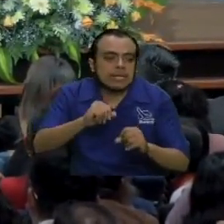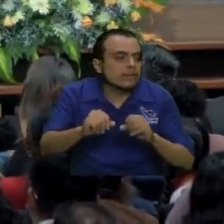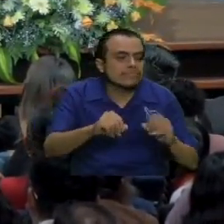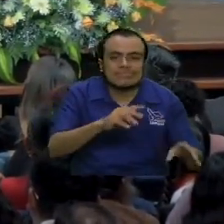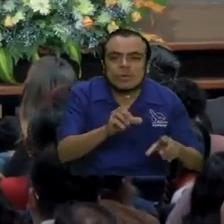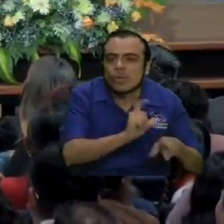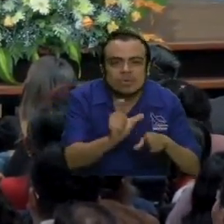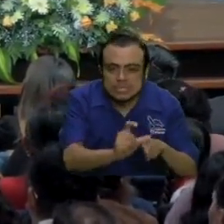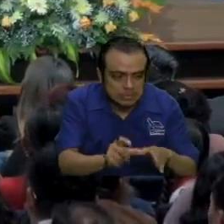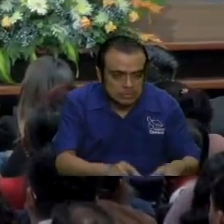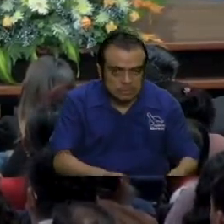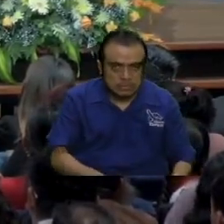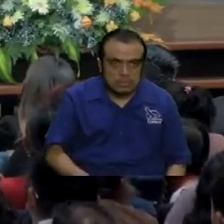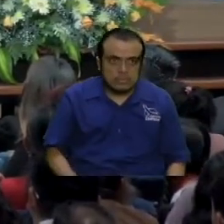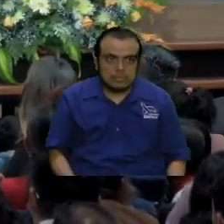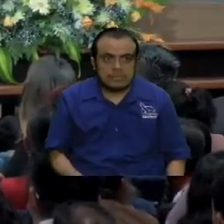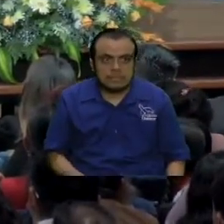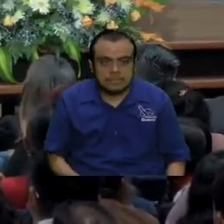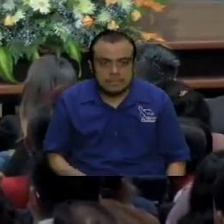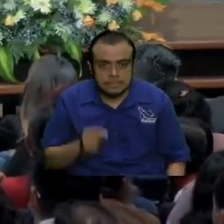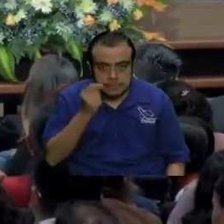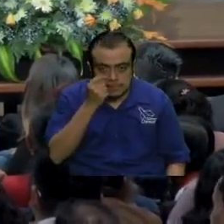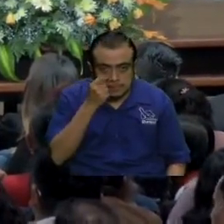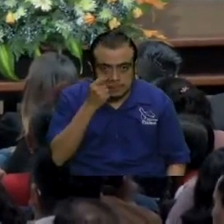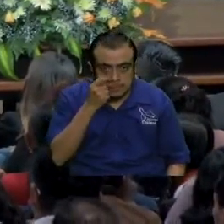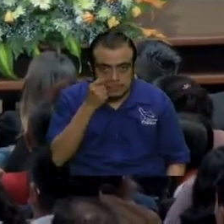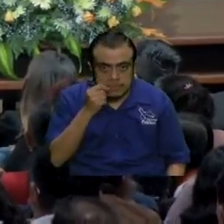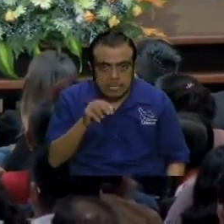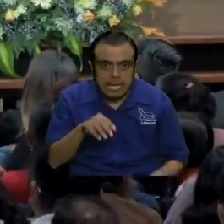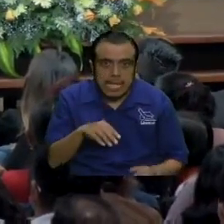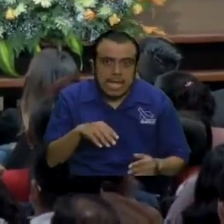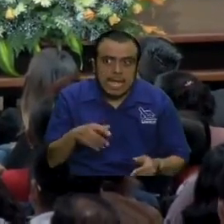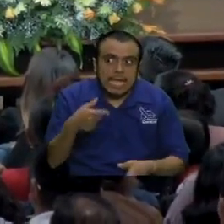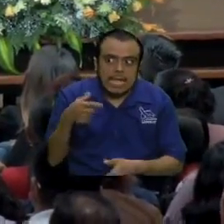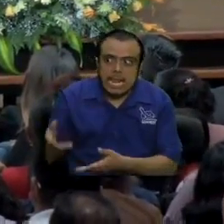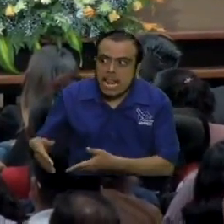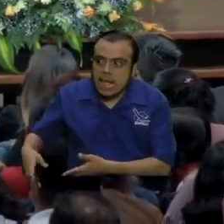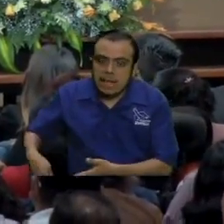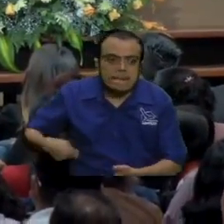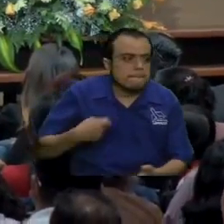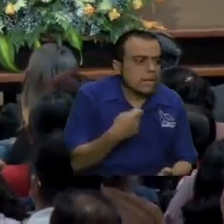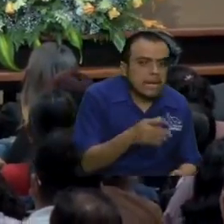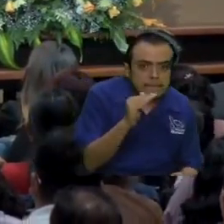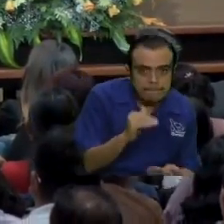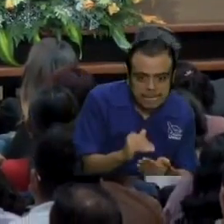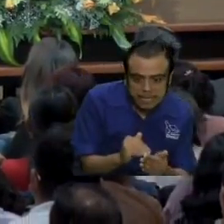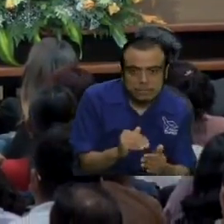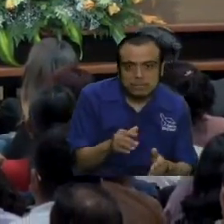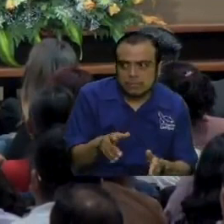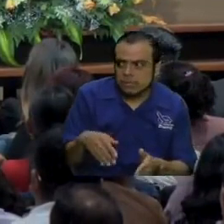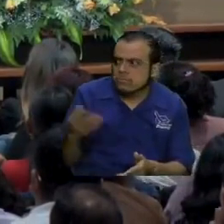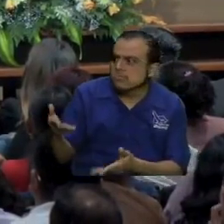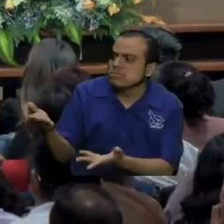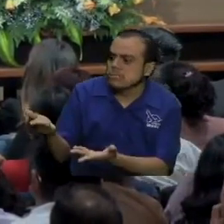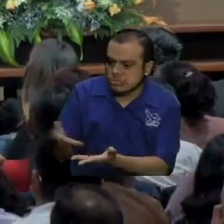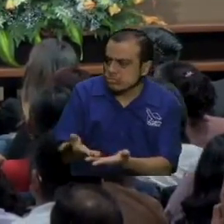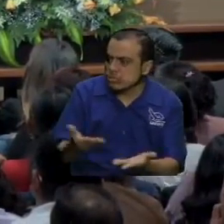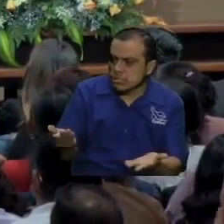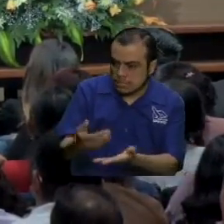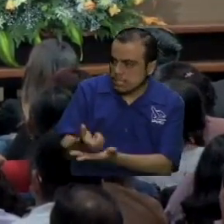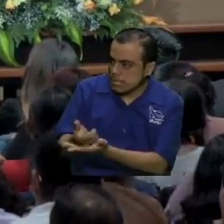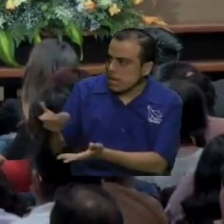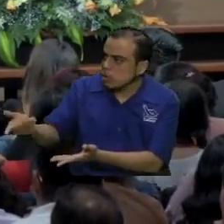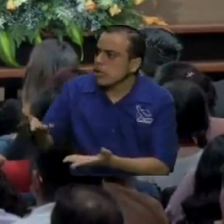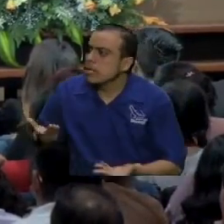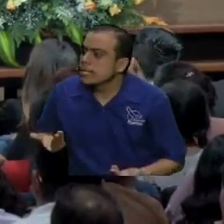crédito y gana 4 mil voy a poner un ejemplo entonces venga para acá y usted ¿por qué? ¿de dónde sacó lo demás para pagar?